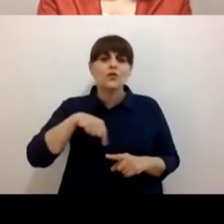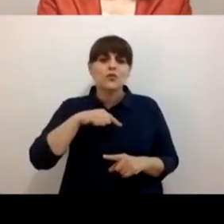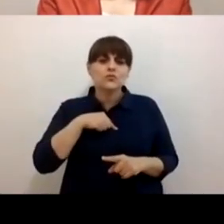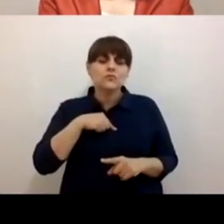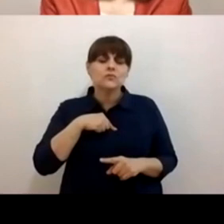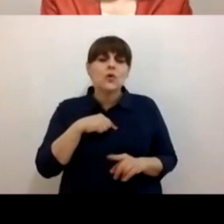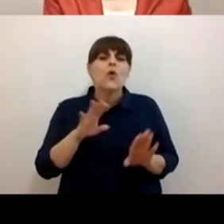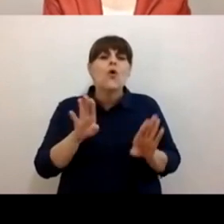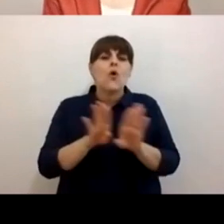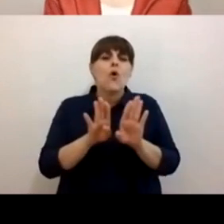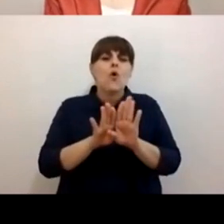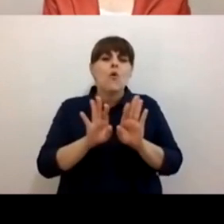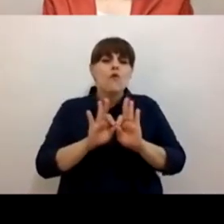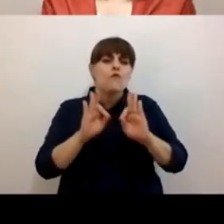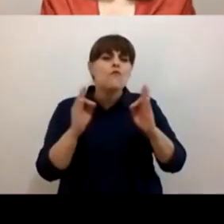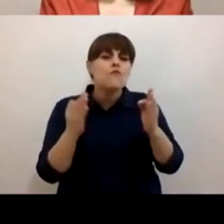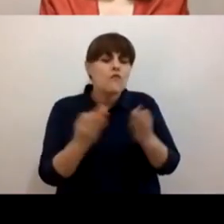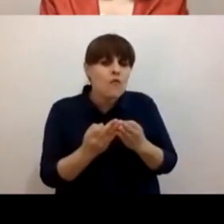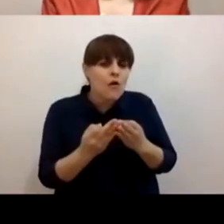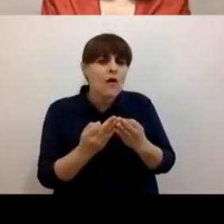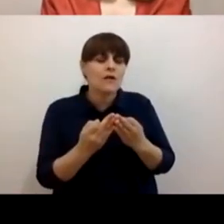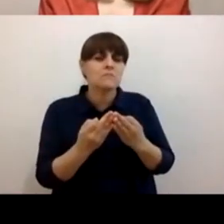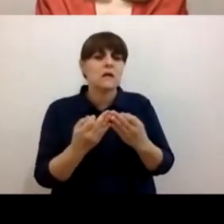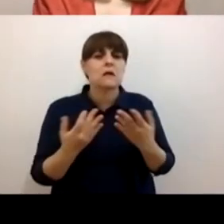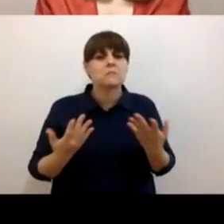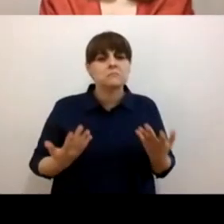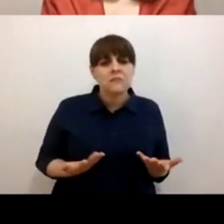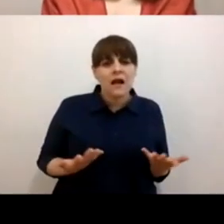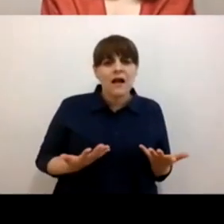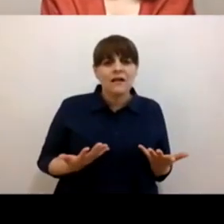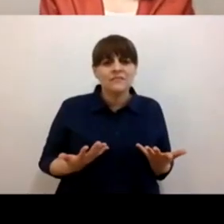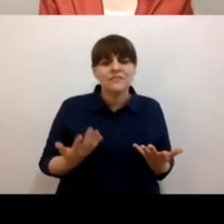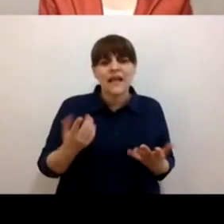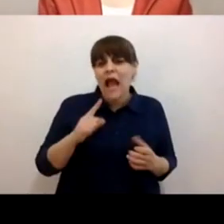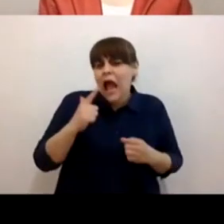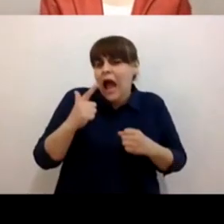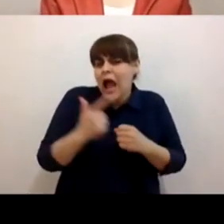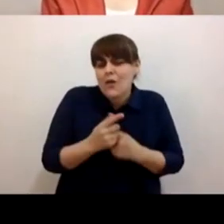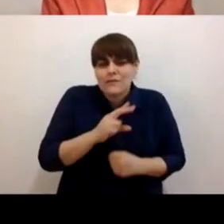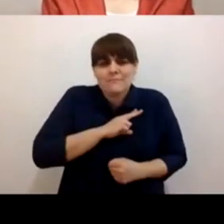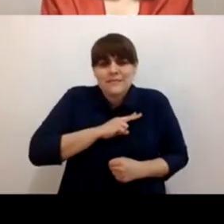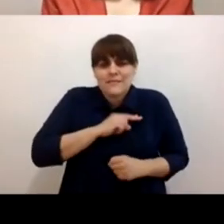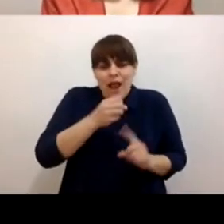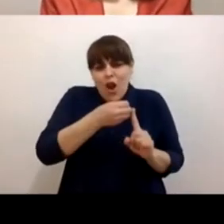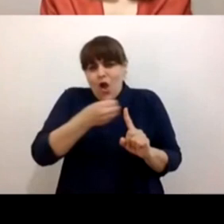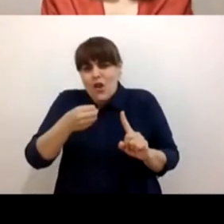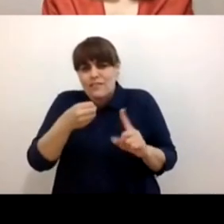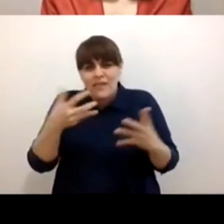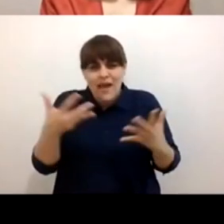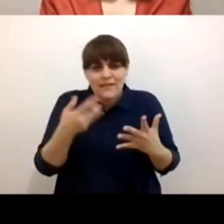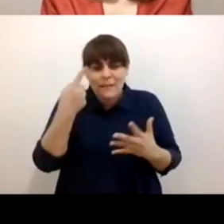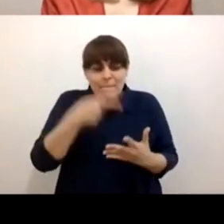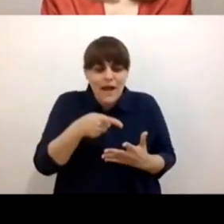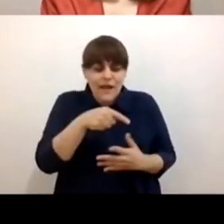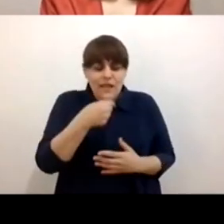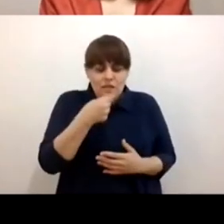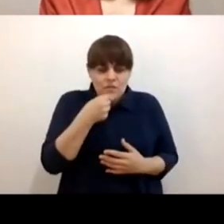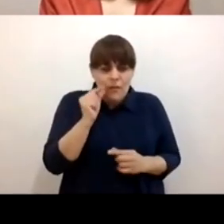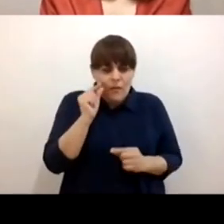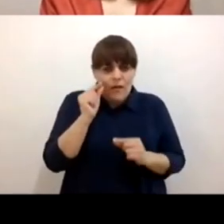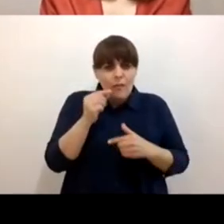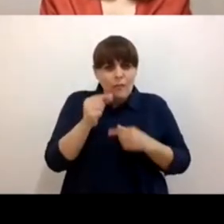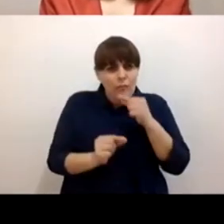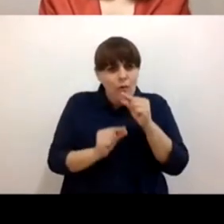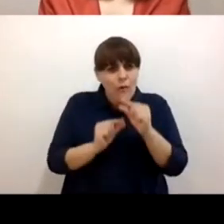formas rituales que aterricen y que vayan como dándole otro significado a esas